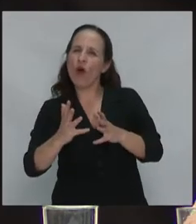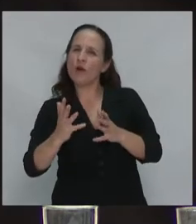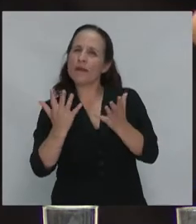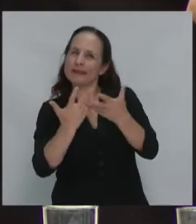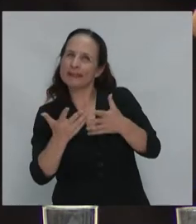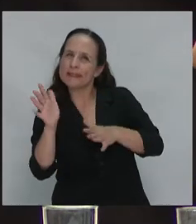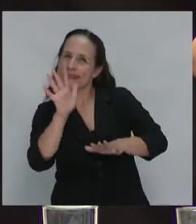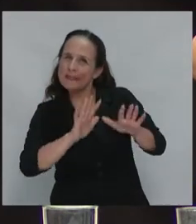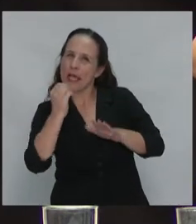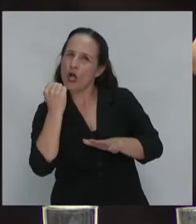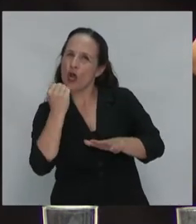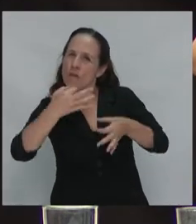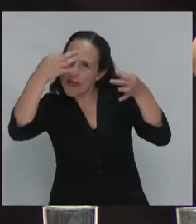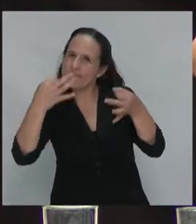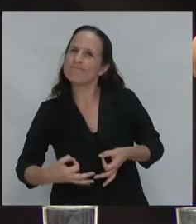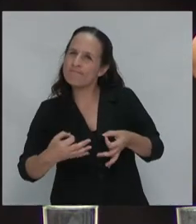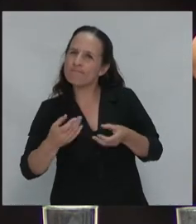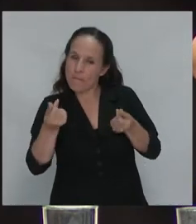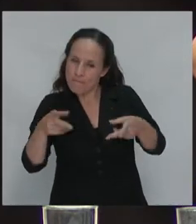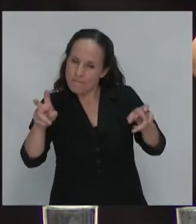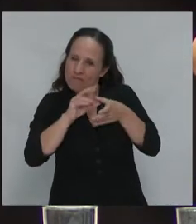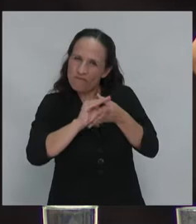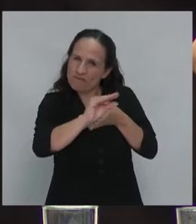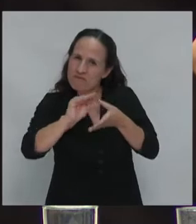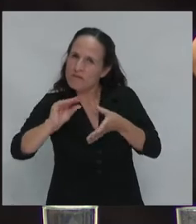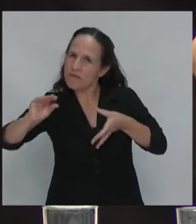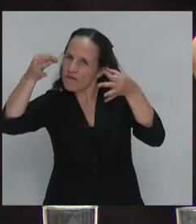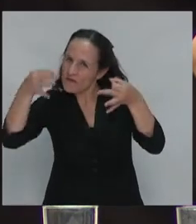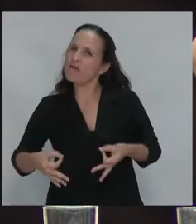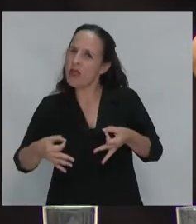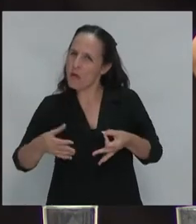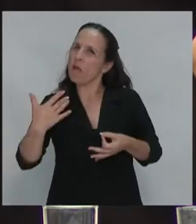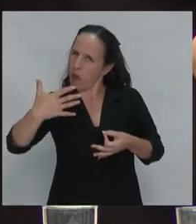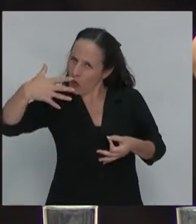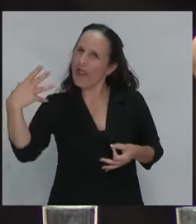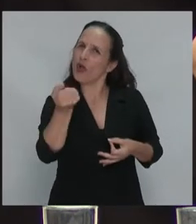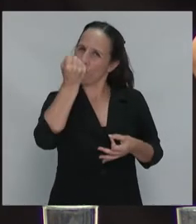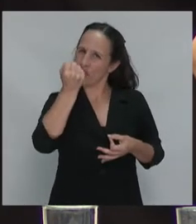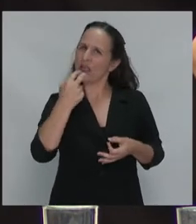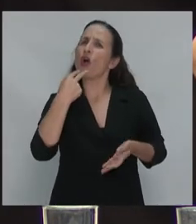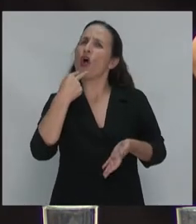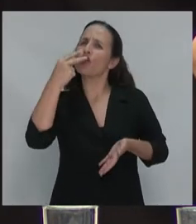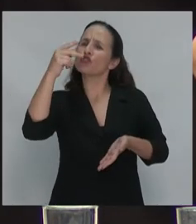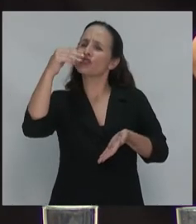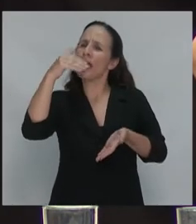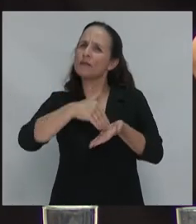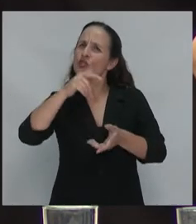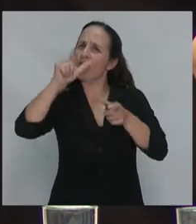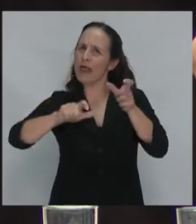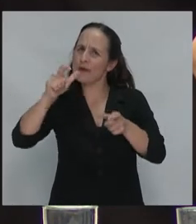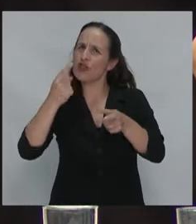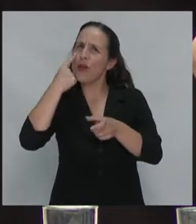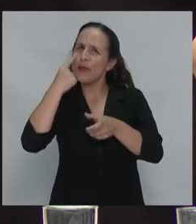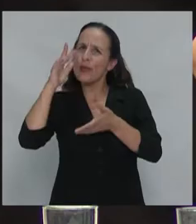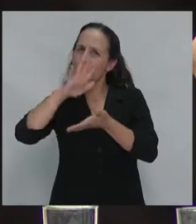redistributivo podemos conseguir y hemos conseguido y hemos somos 11 millones de habitantes en nuestro